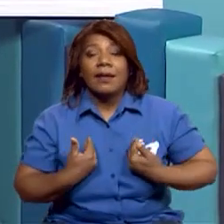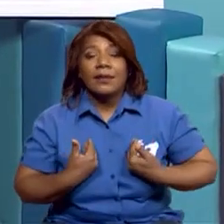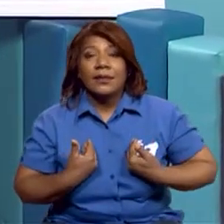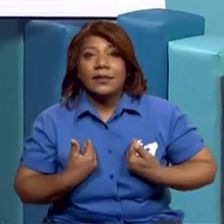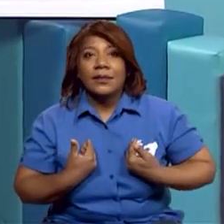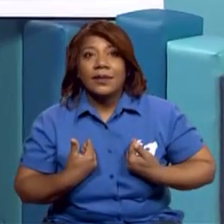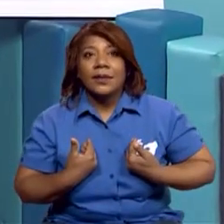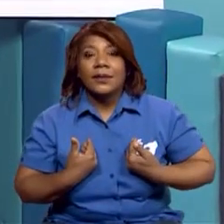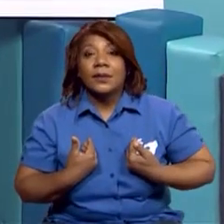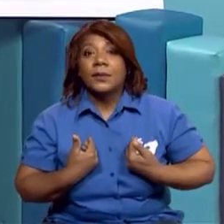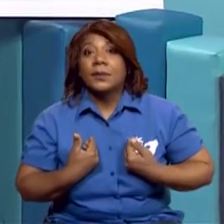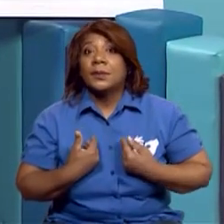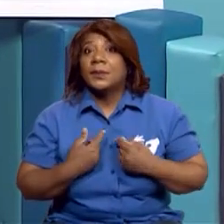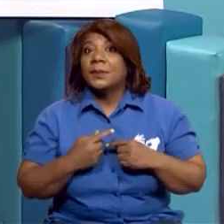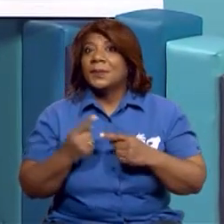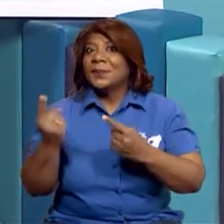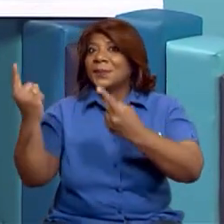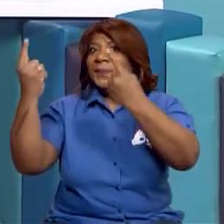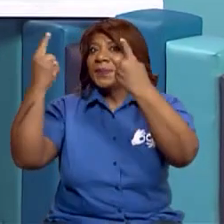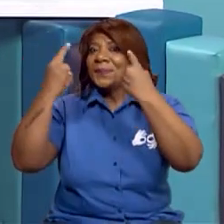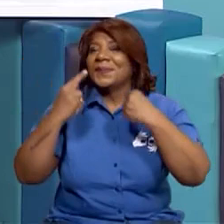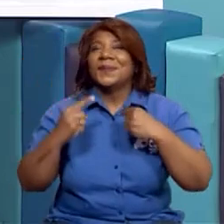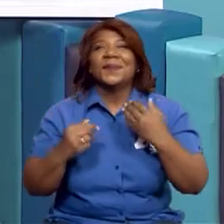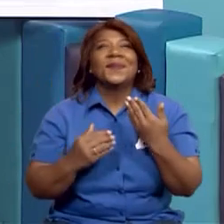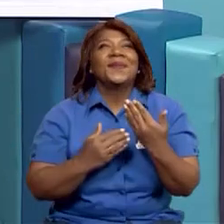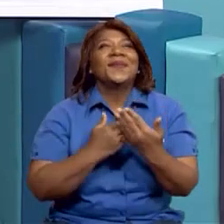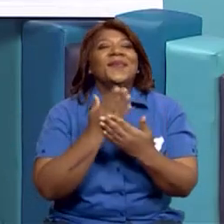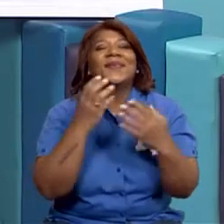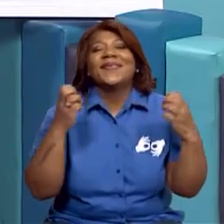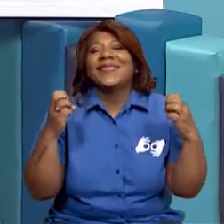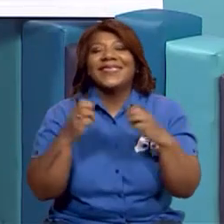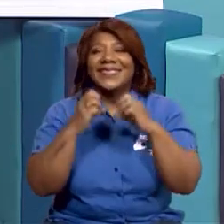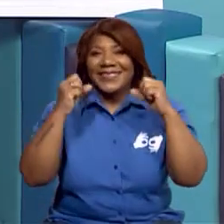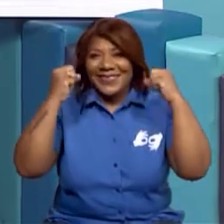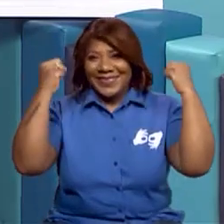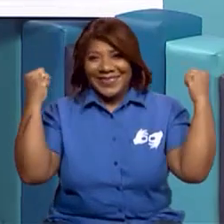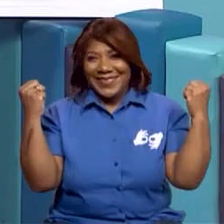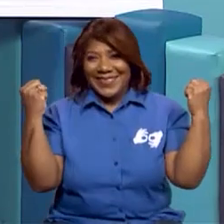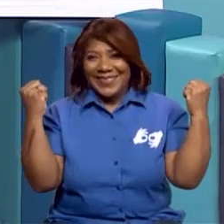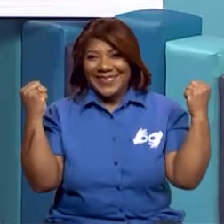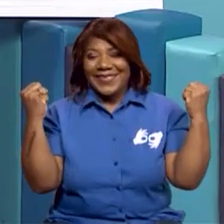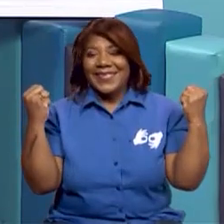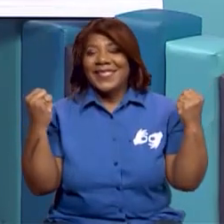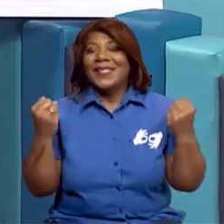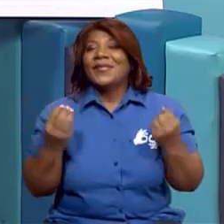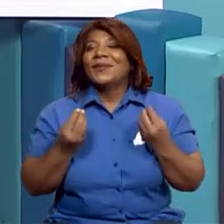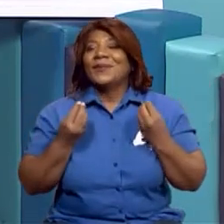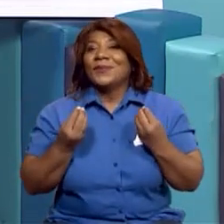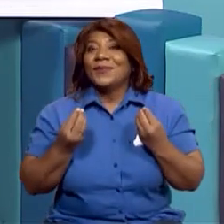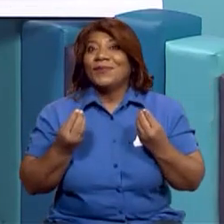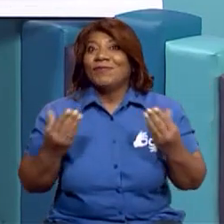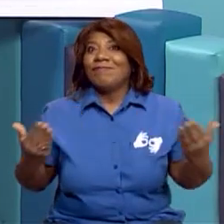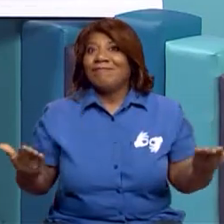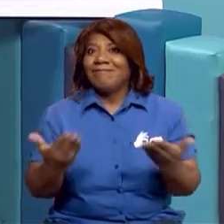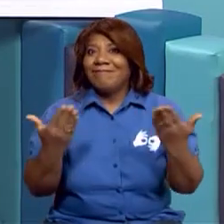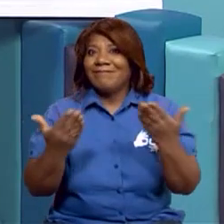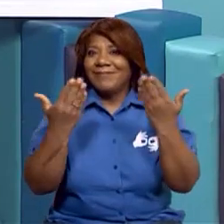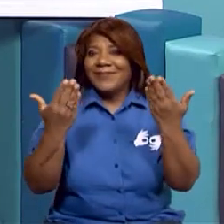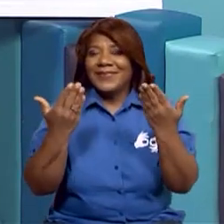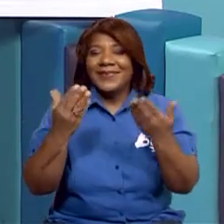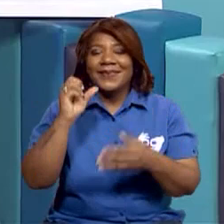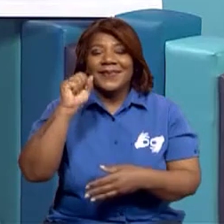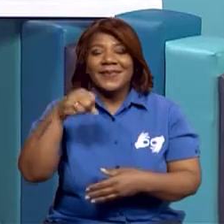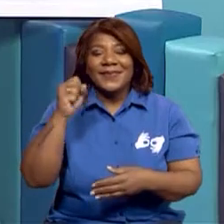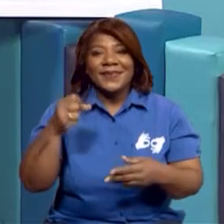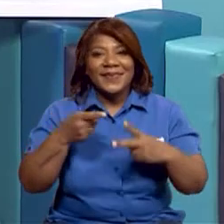para finalizar. Provenimos con esas fuerzas renovadas de energía, llenas de esas ganas, ¿verdad?, de poder